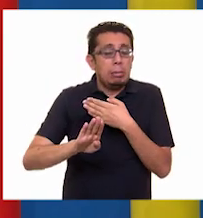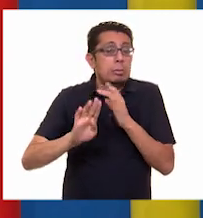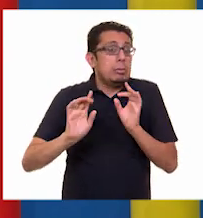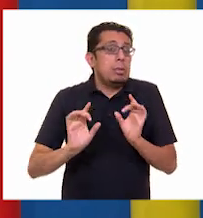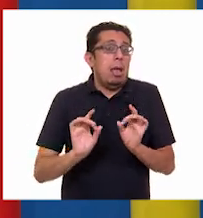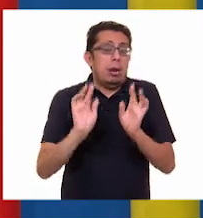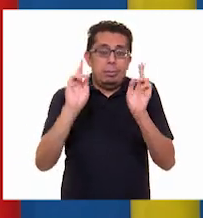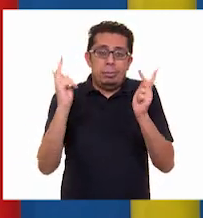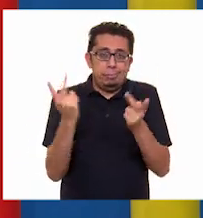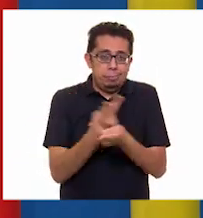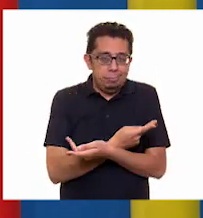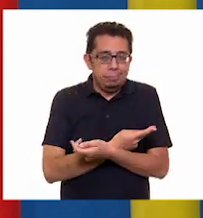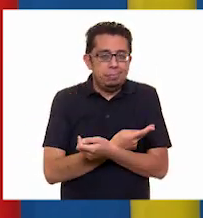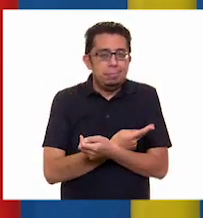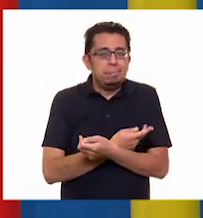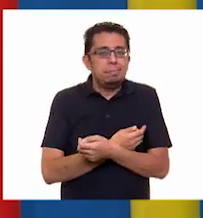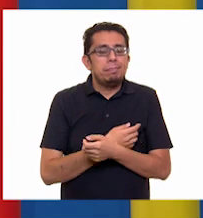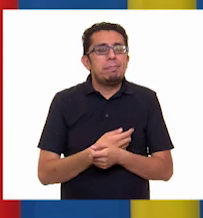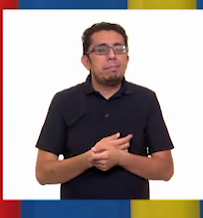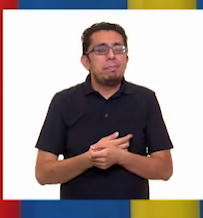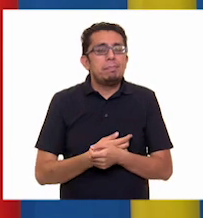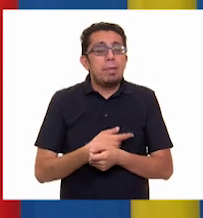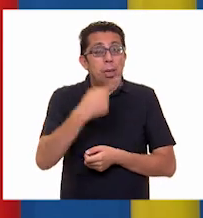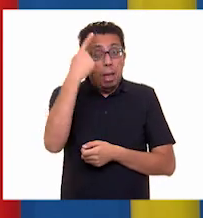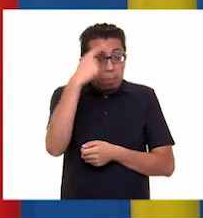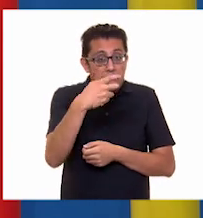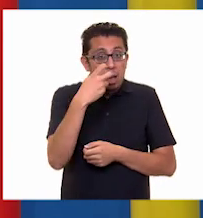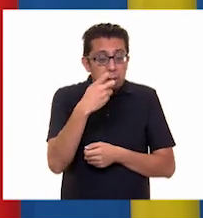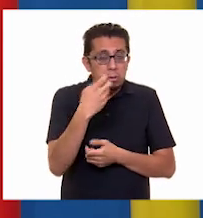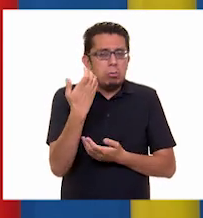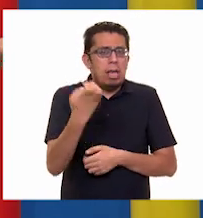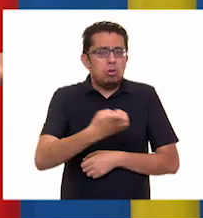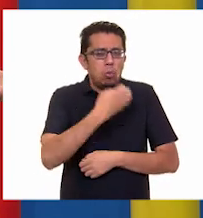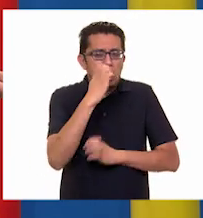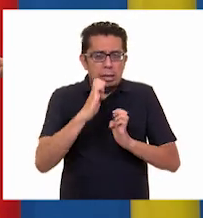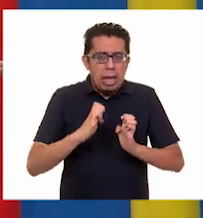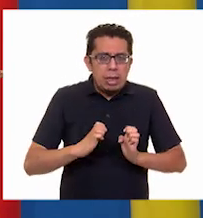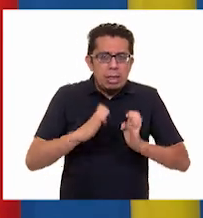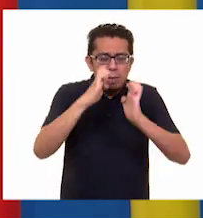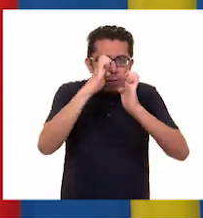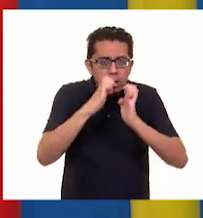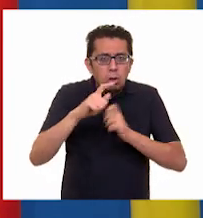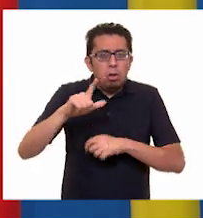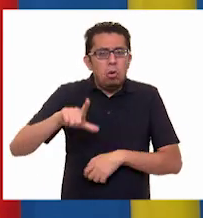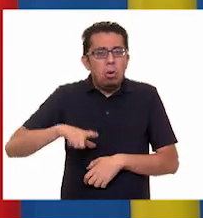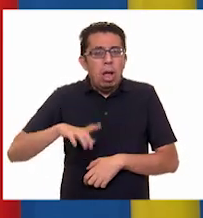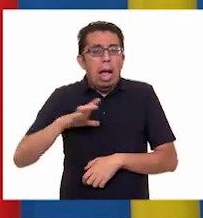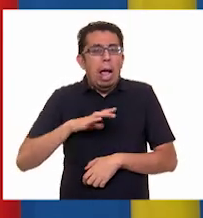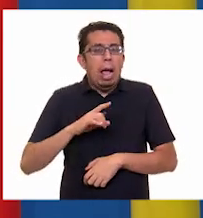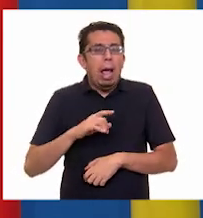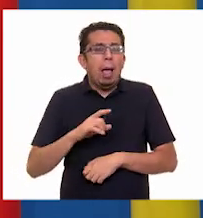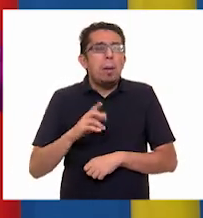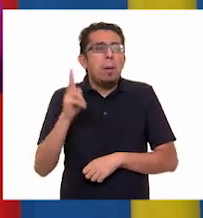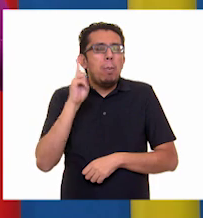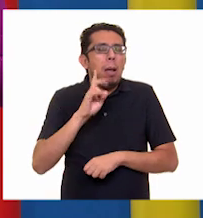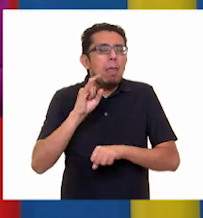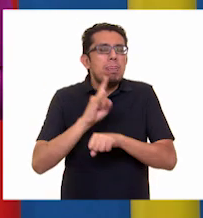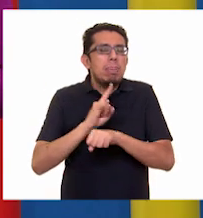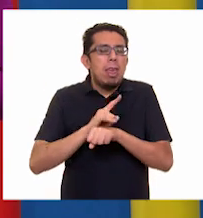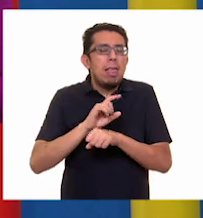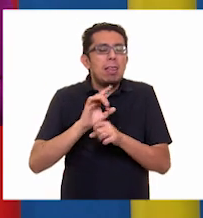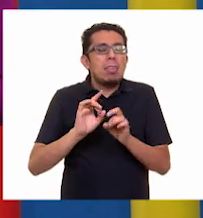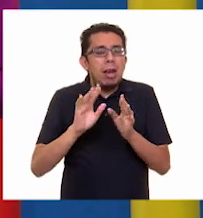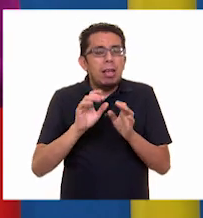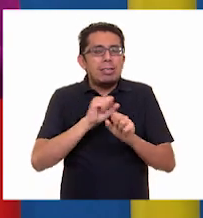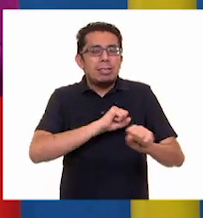ocurran. Con este fin, en las escuelas y edificios públicos se realizan simulacros de sismos e incendios y estas